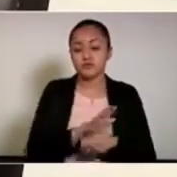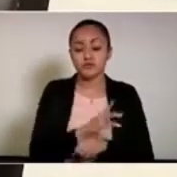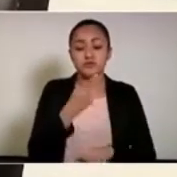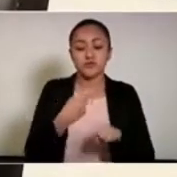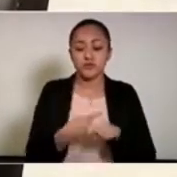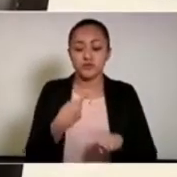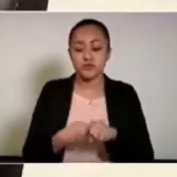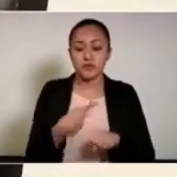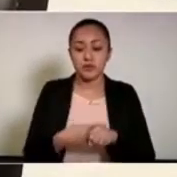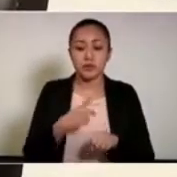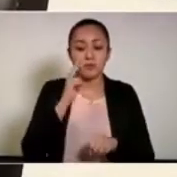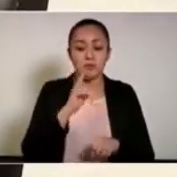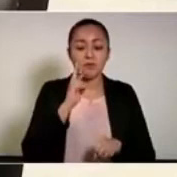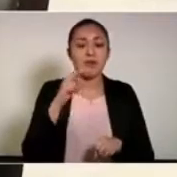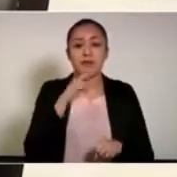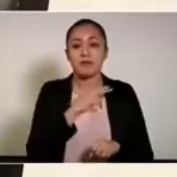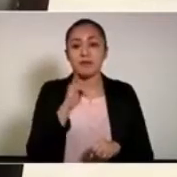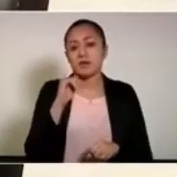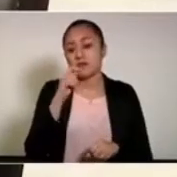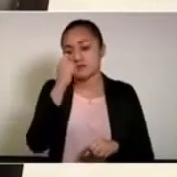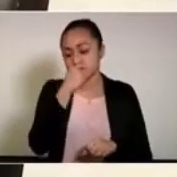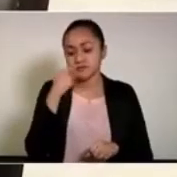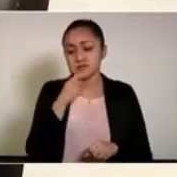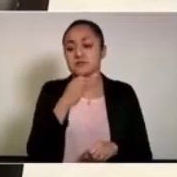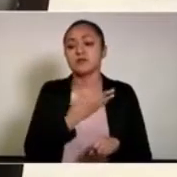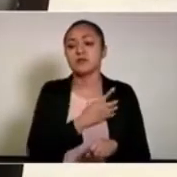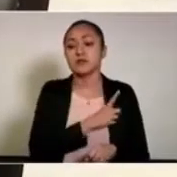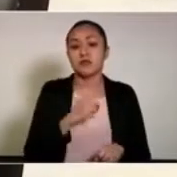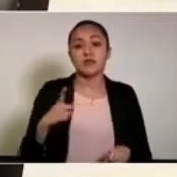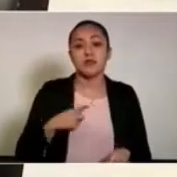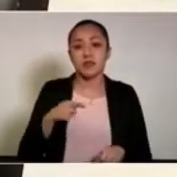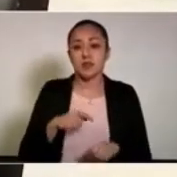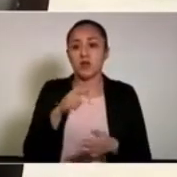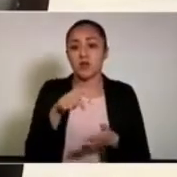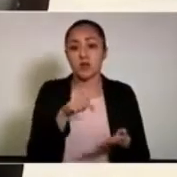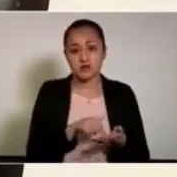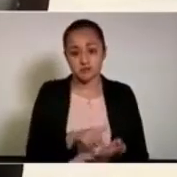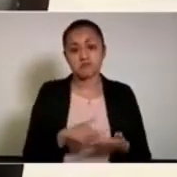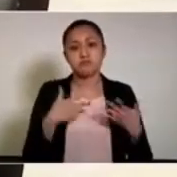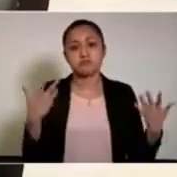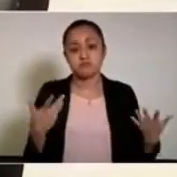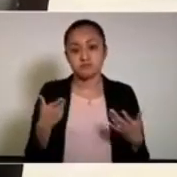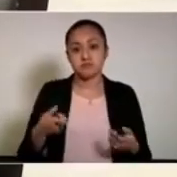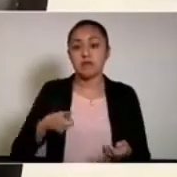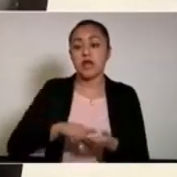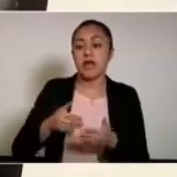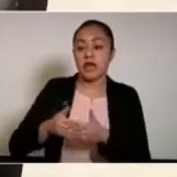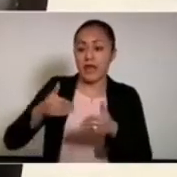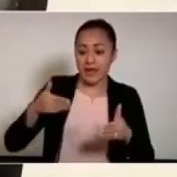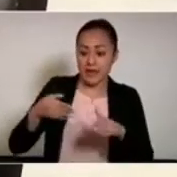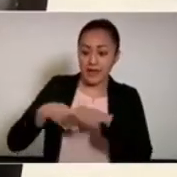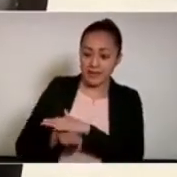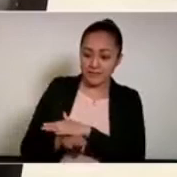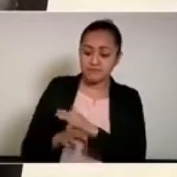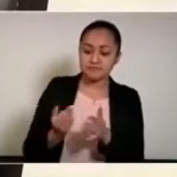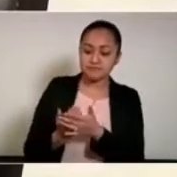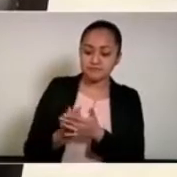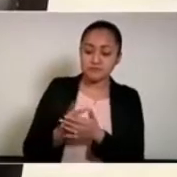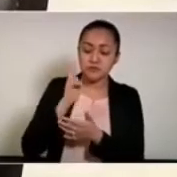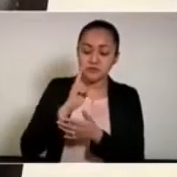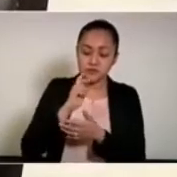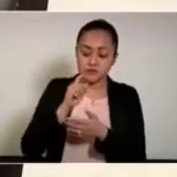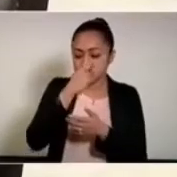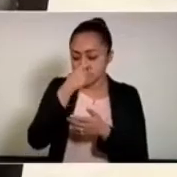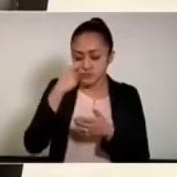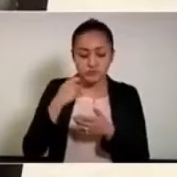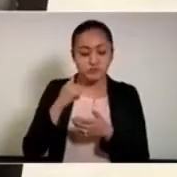-19 en la prueba rápida del hisopo. Prueba que deberá hacerse en el casino previo a la entrada al mismo.